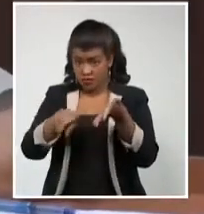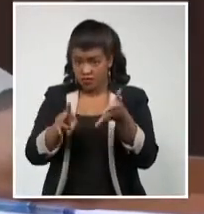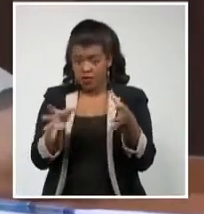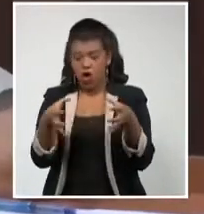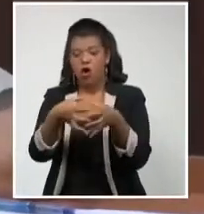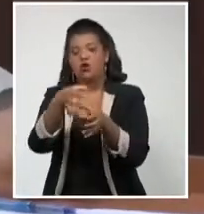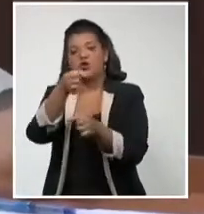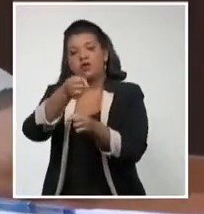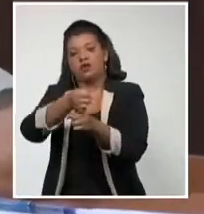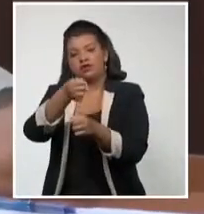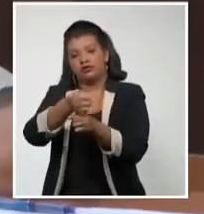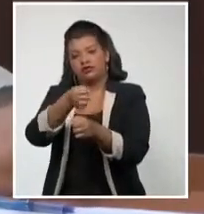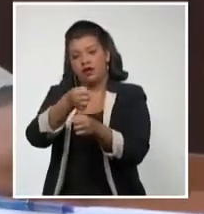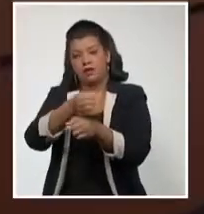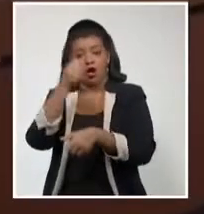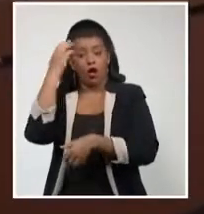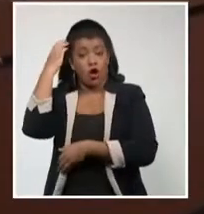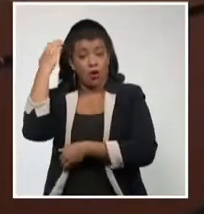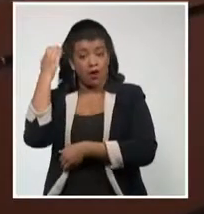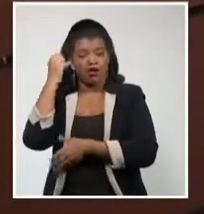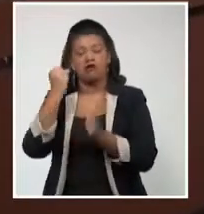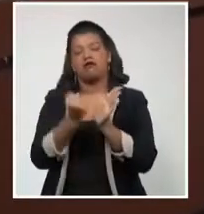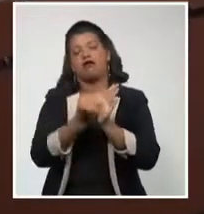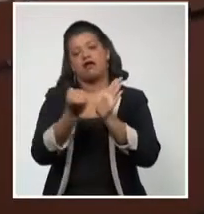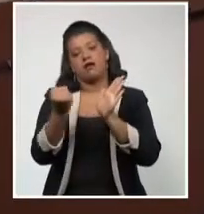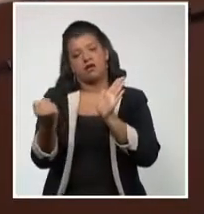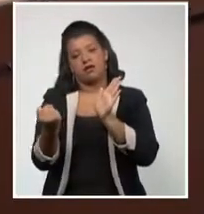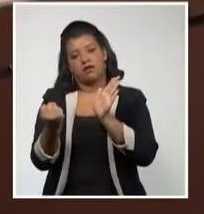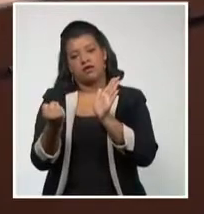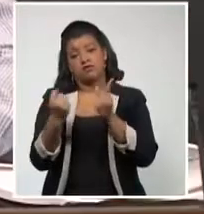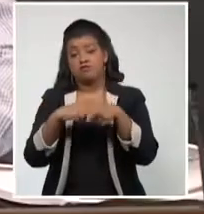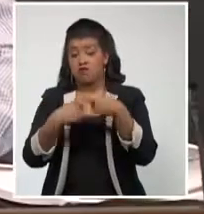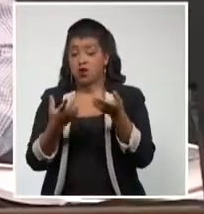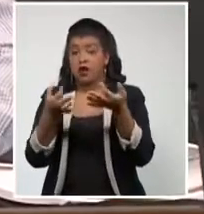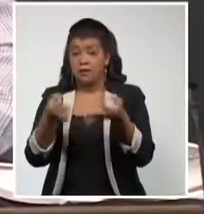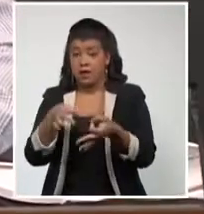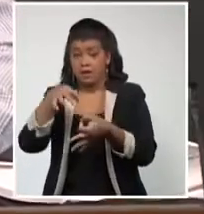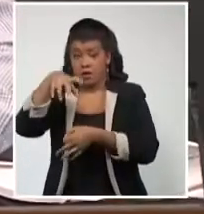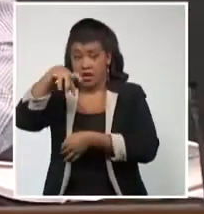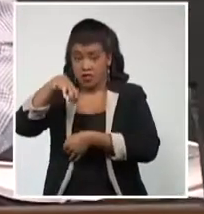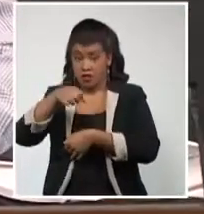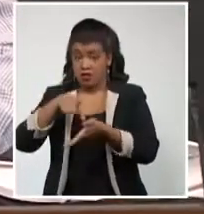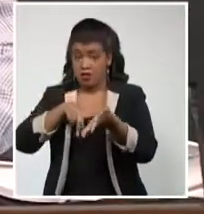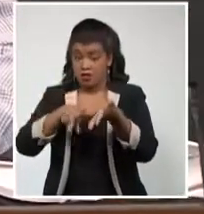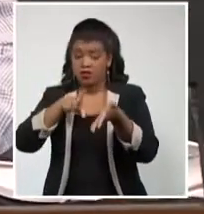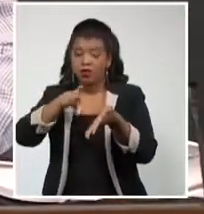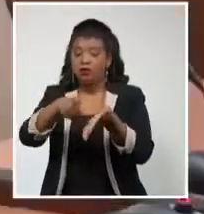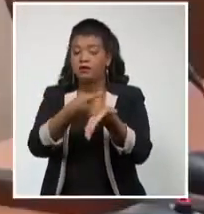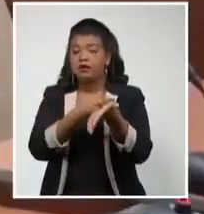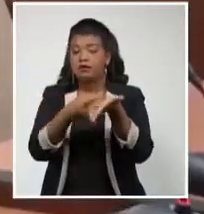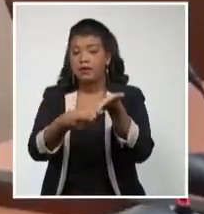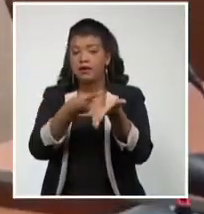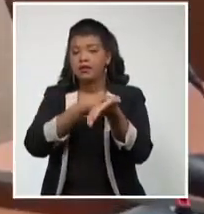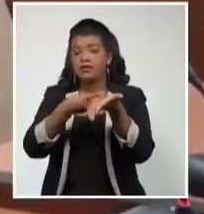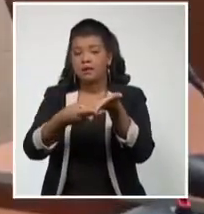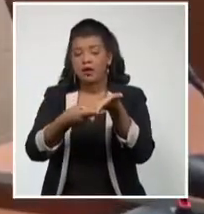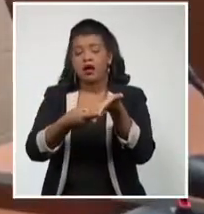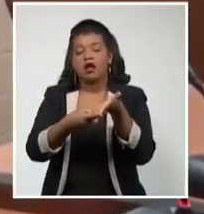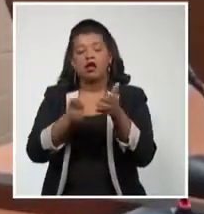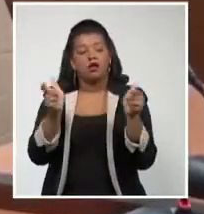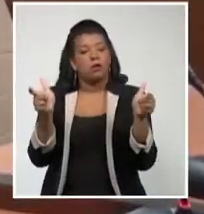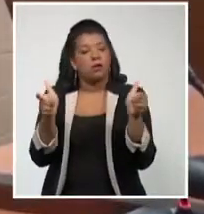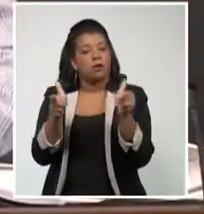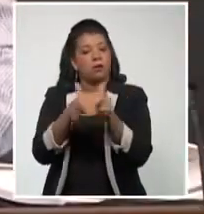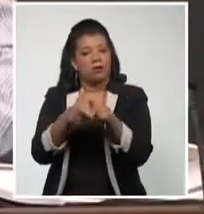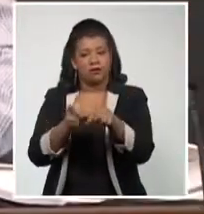de trabajo temporal del gobierno la aprobó, debido a que en el territorio occidental, en las últimas semanas, ha disminuido la propagación